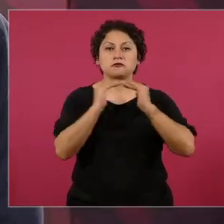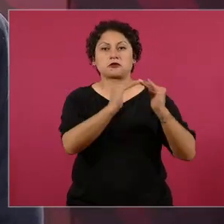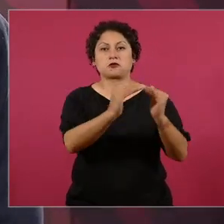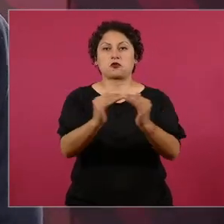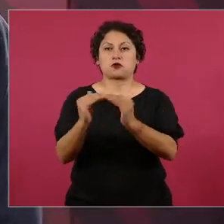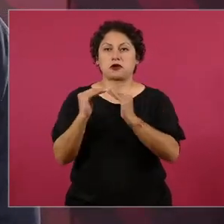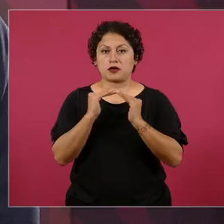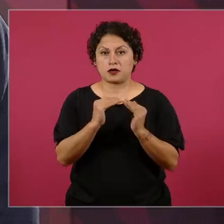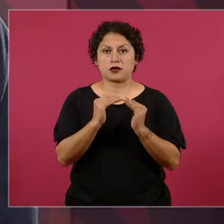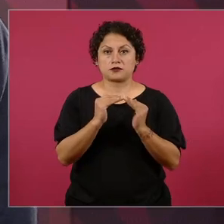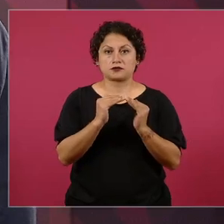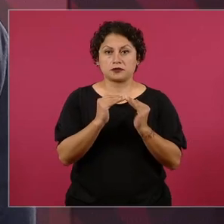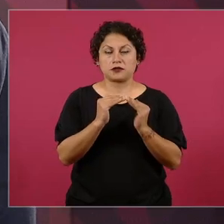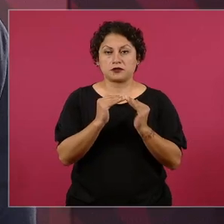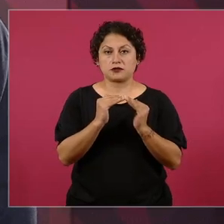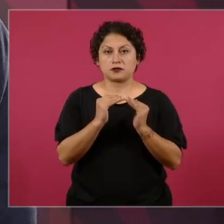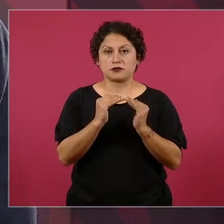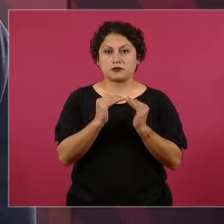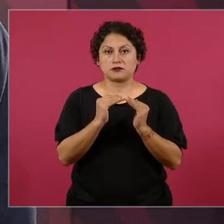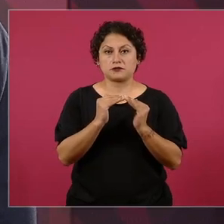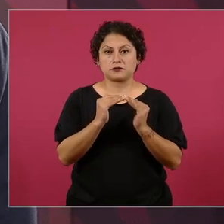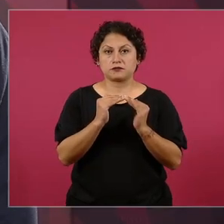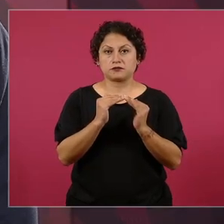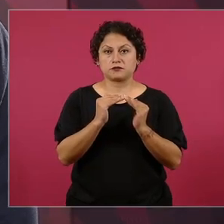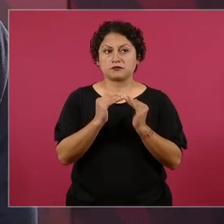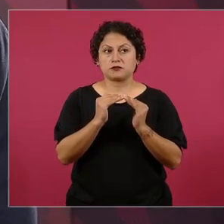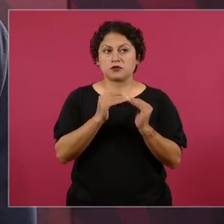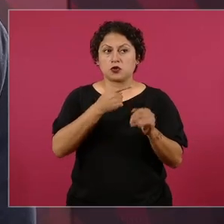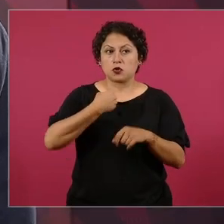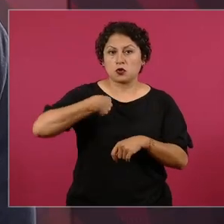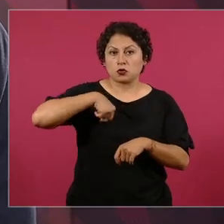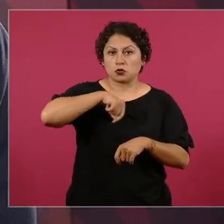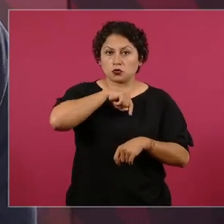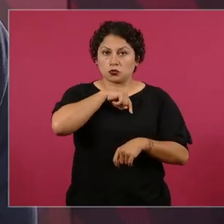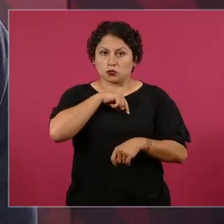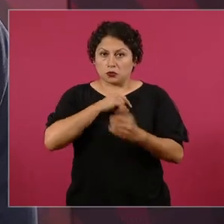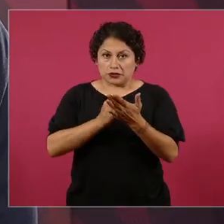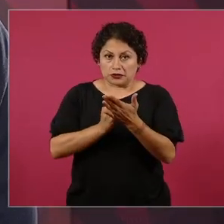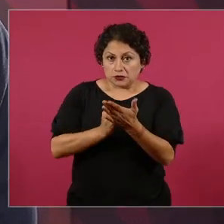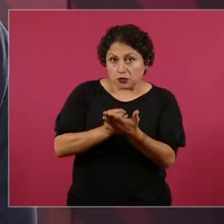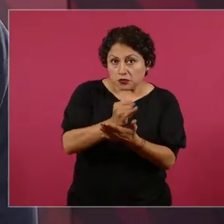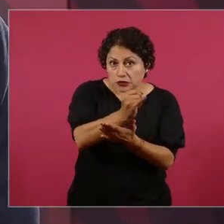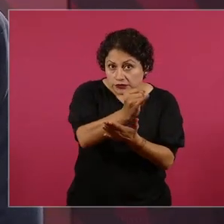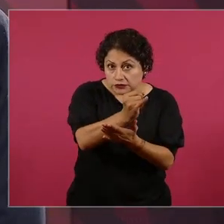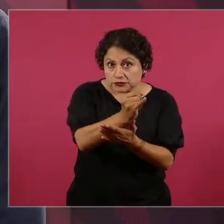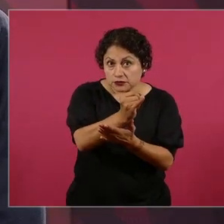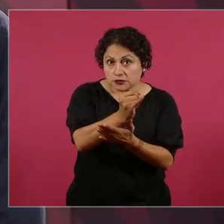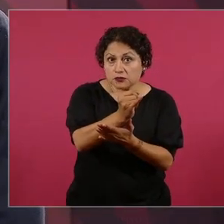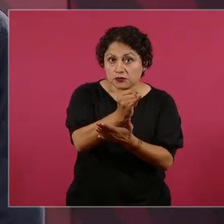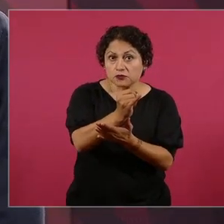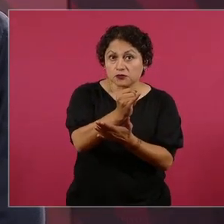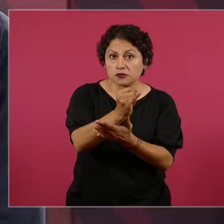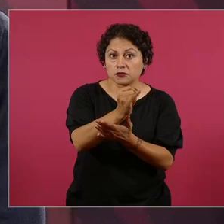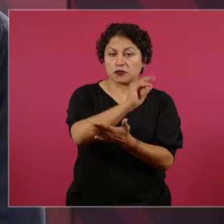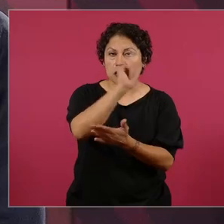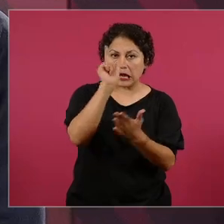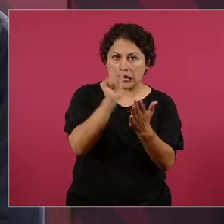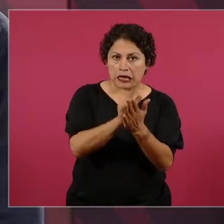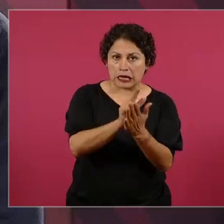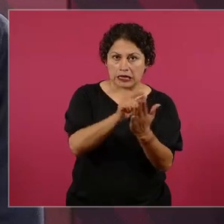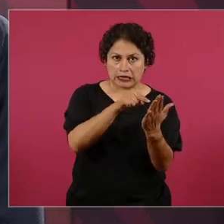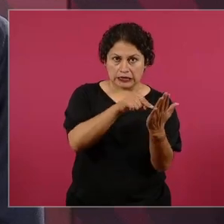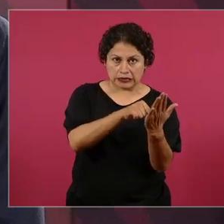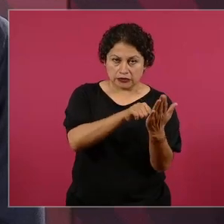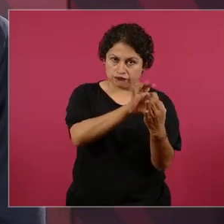en las decisiones que tome nuestro gobierno legal legítimamente